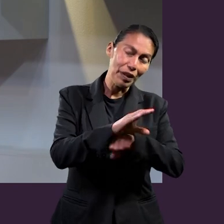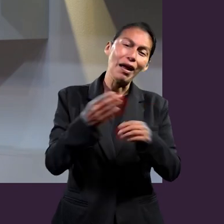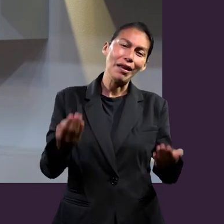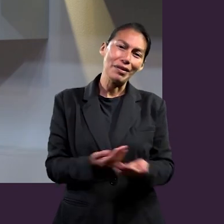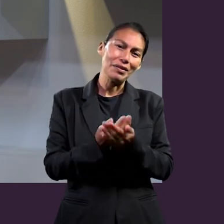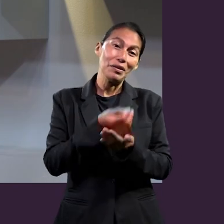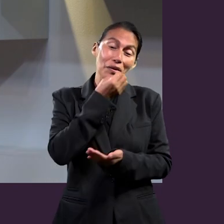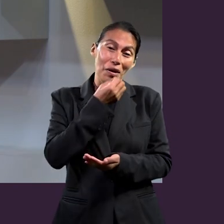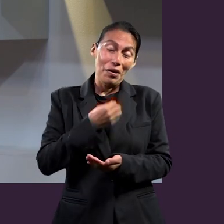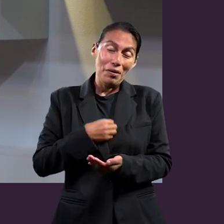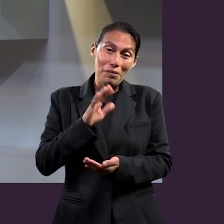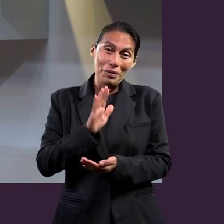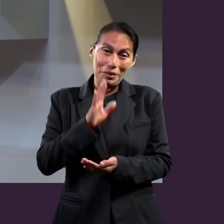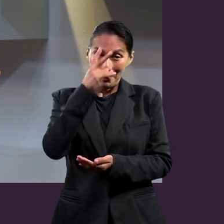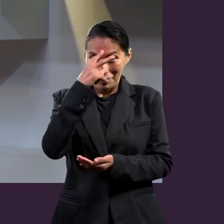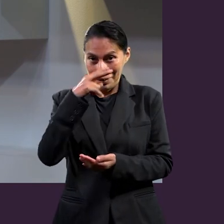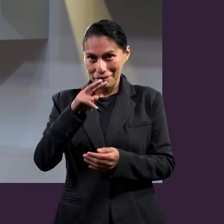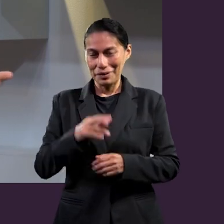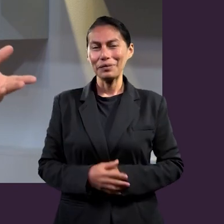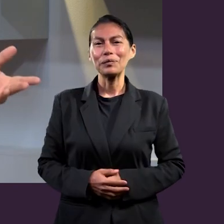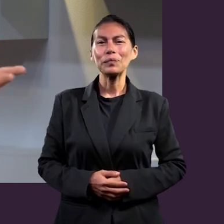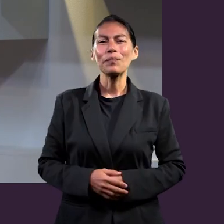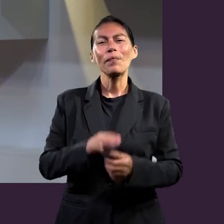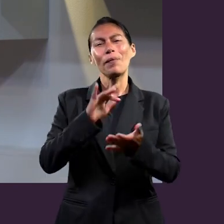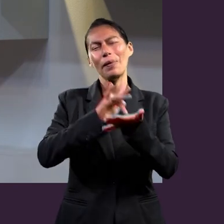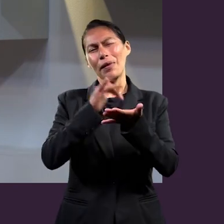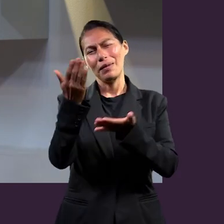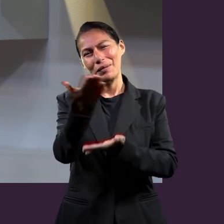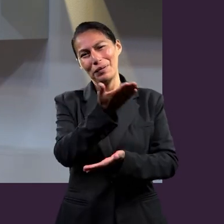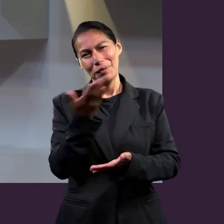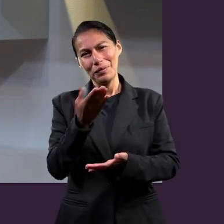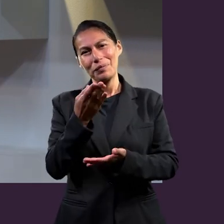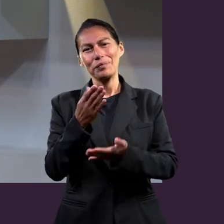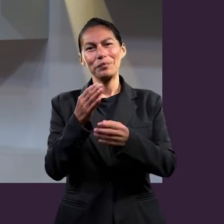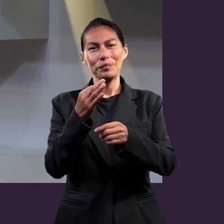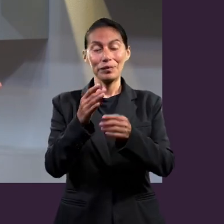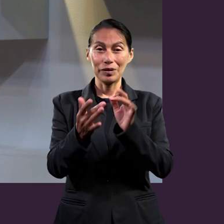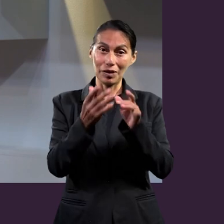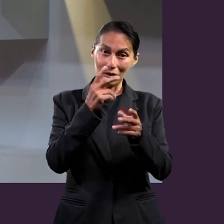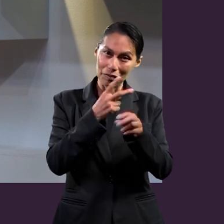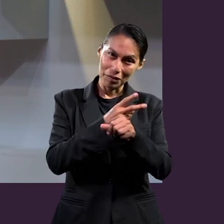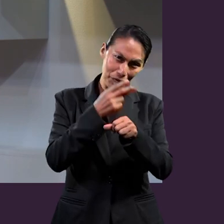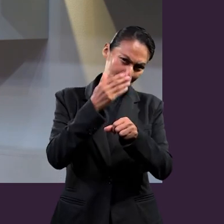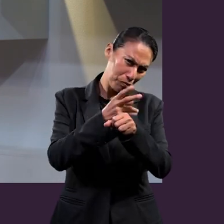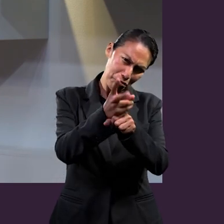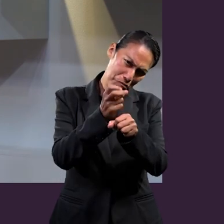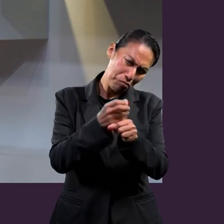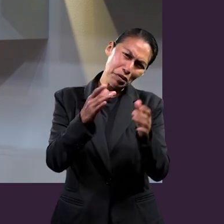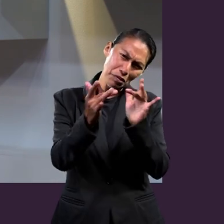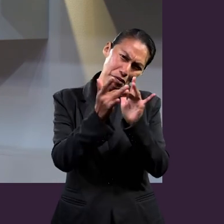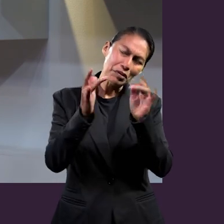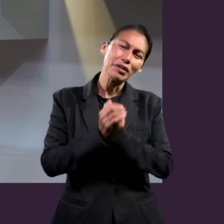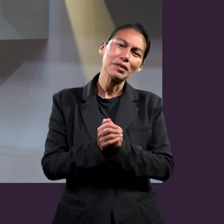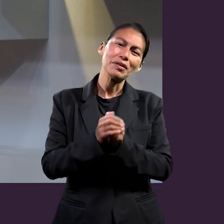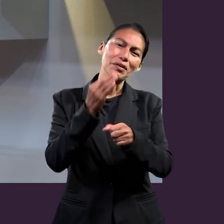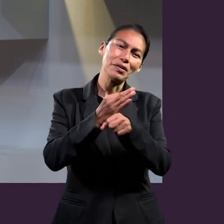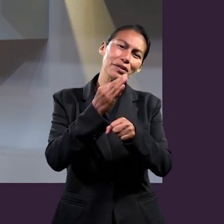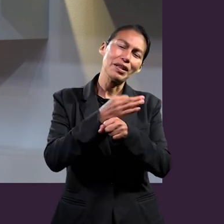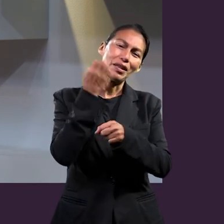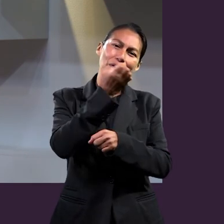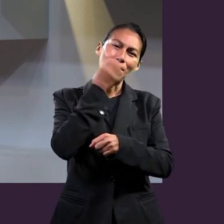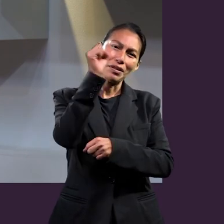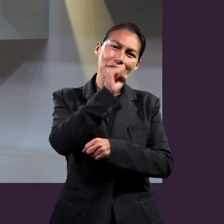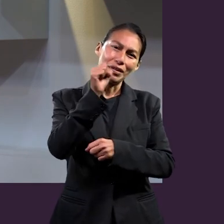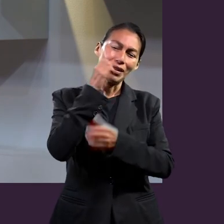aunque ya no hablo como colombiano. Así que bienvenidos todos. Gracias por acompañarnos en este momento tan especial que vamos a estudiar la lección de Escuela Sabática.